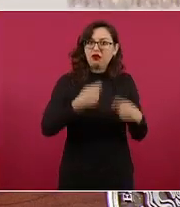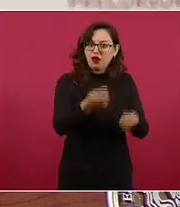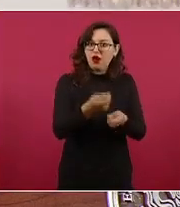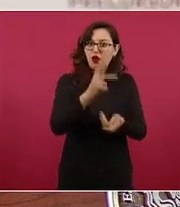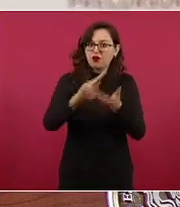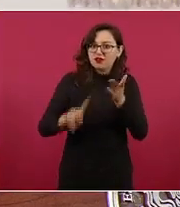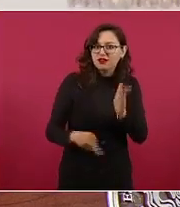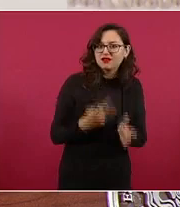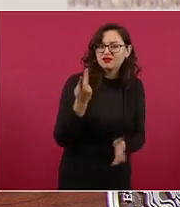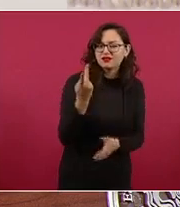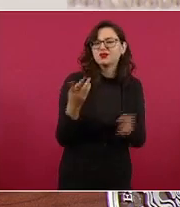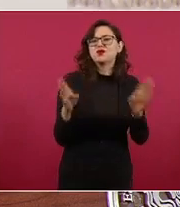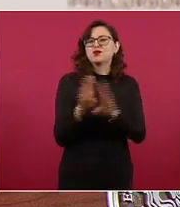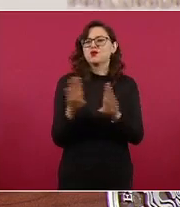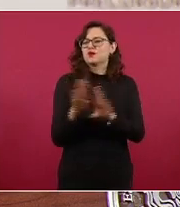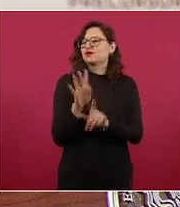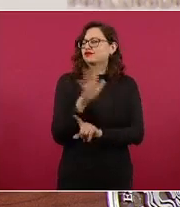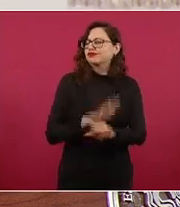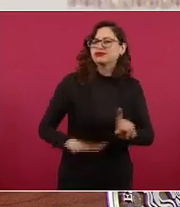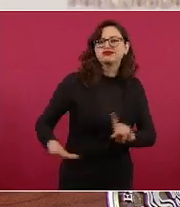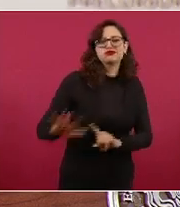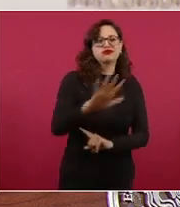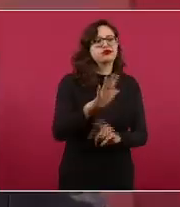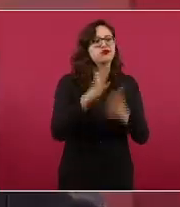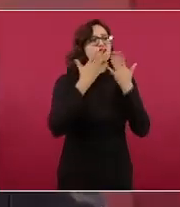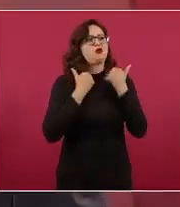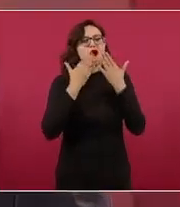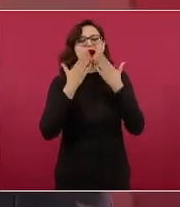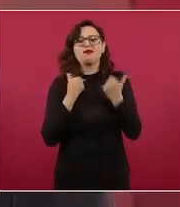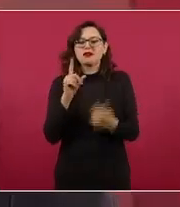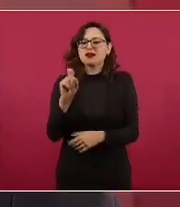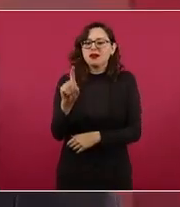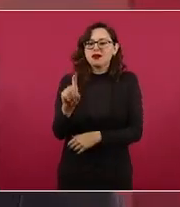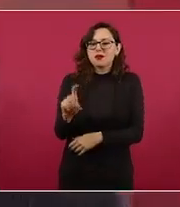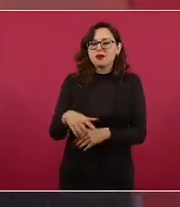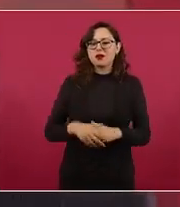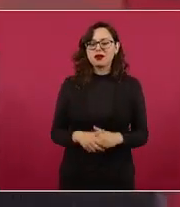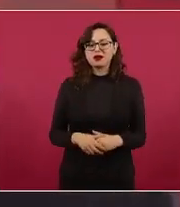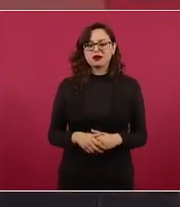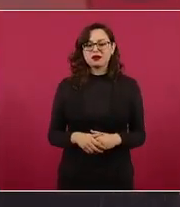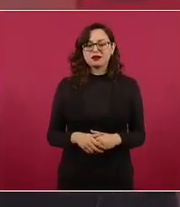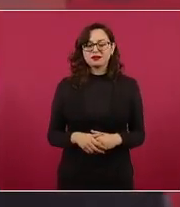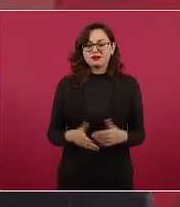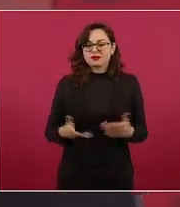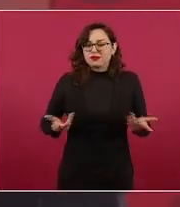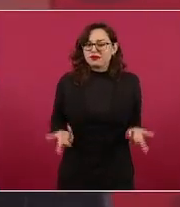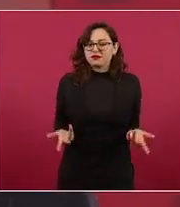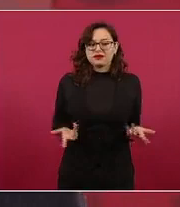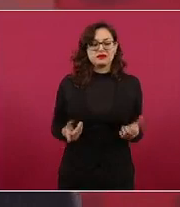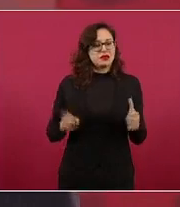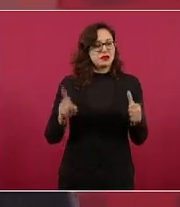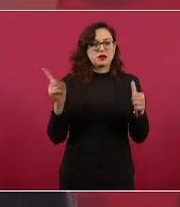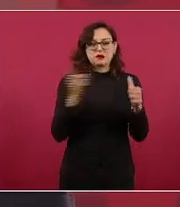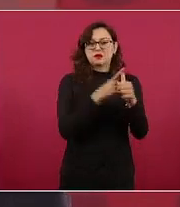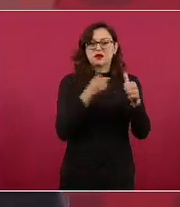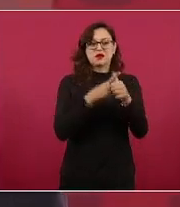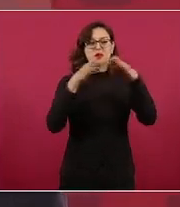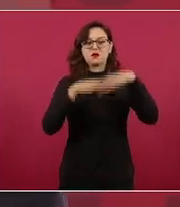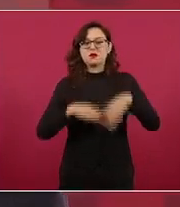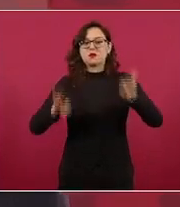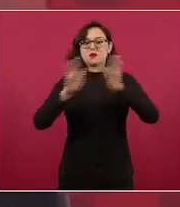dar preferencia al agua para el uso doméstico